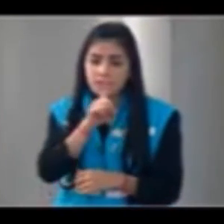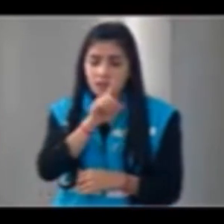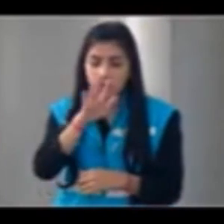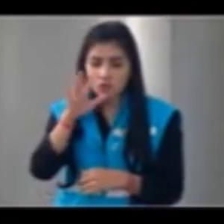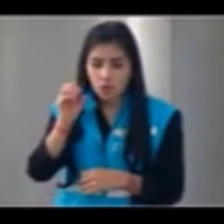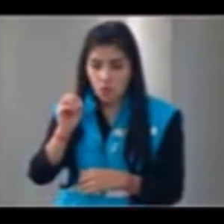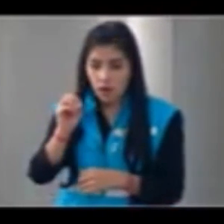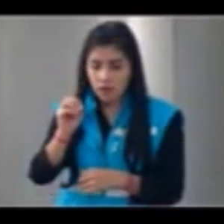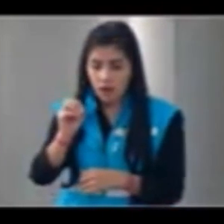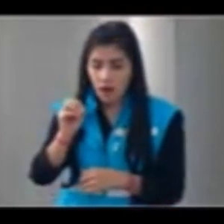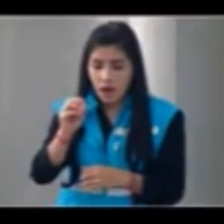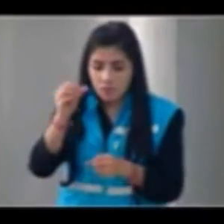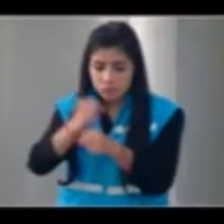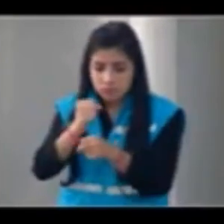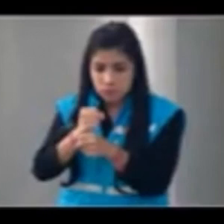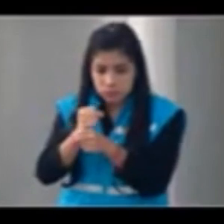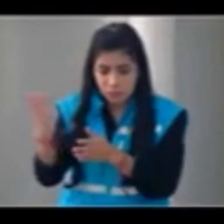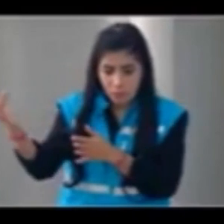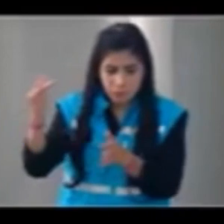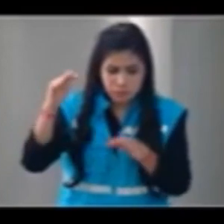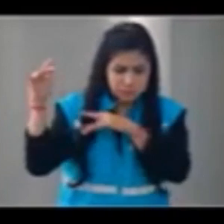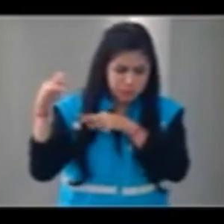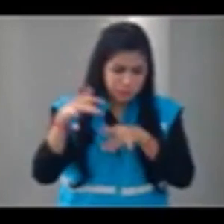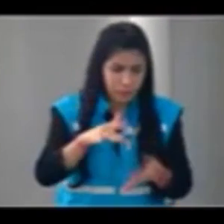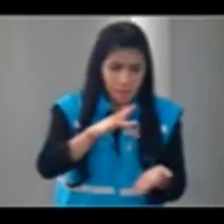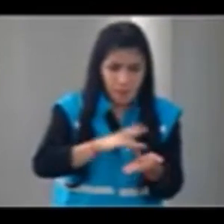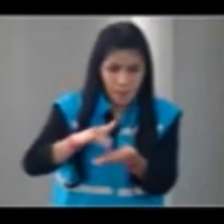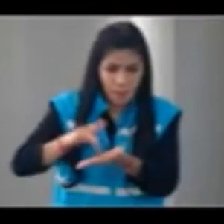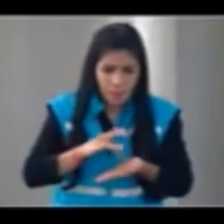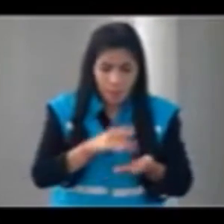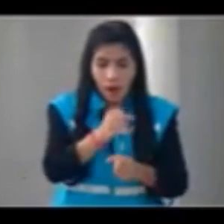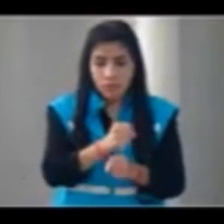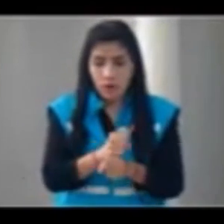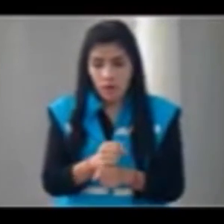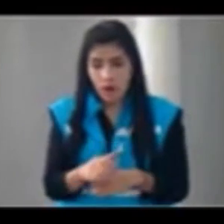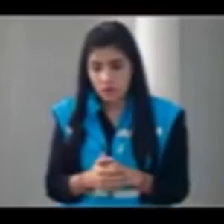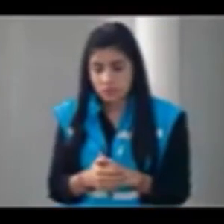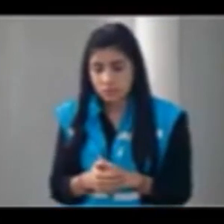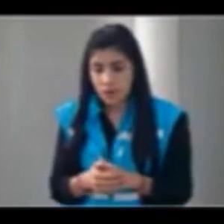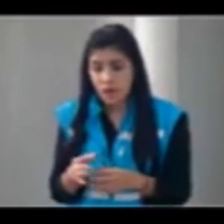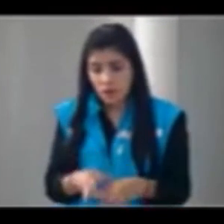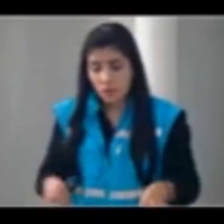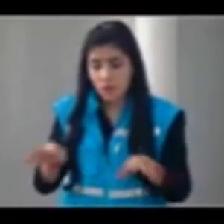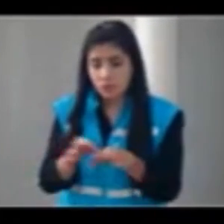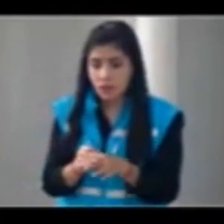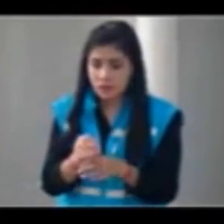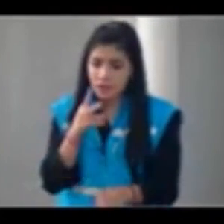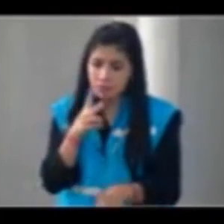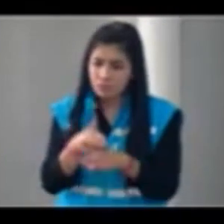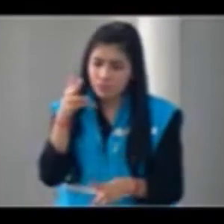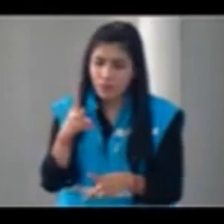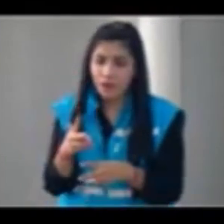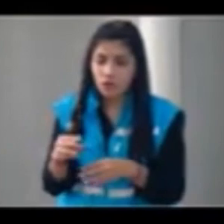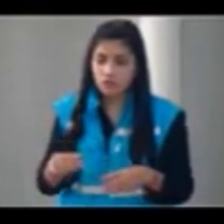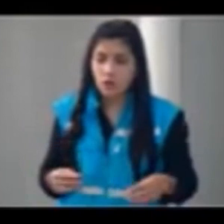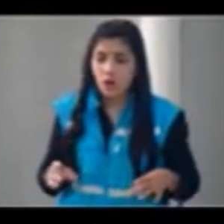a trabajar ese día? ¿Están o no están corriendo peligro la vida de los empleados de Telemedellín? Séptimo punto, también muy